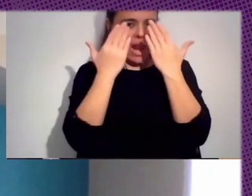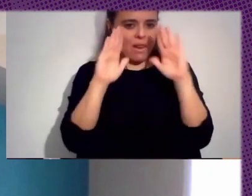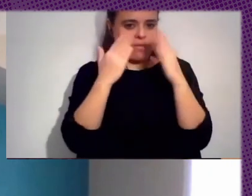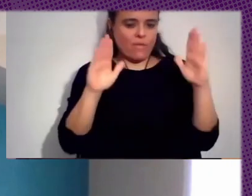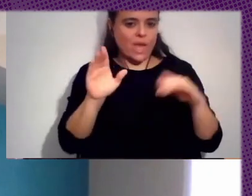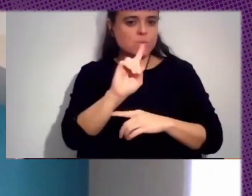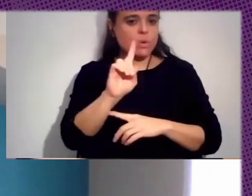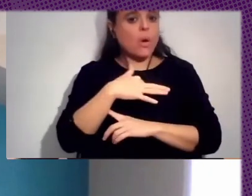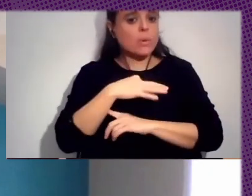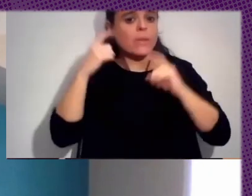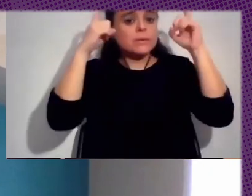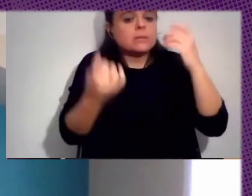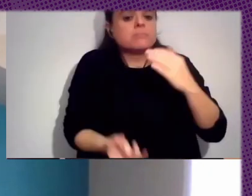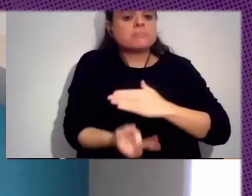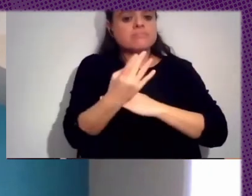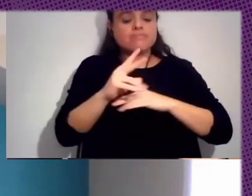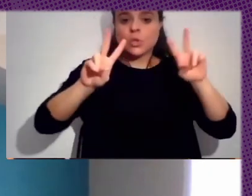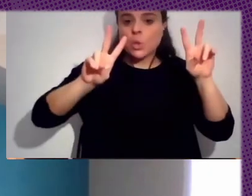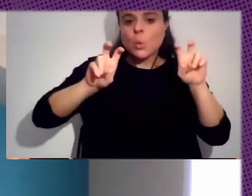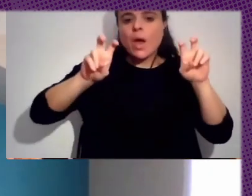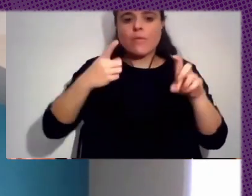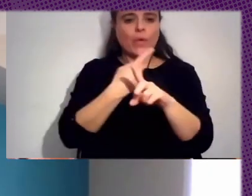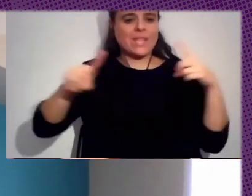Algo Nuevo Algo Distinto Y Algo Mejor Desde El Sur